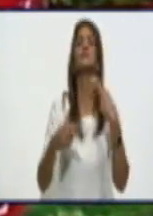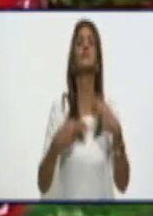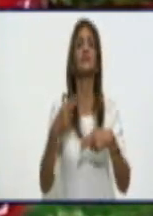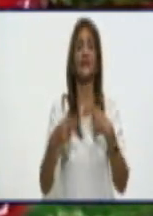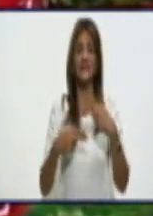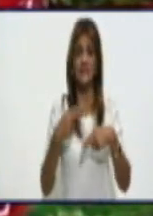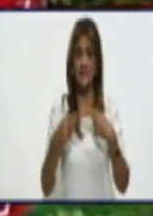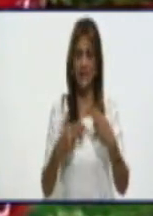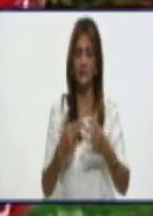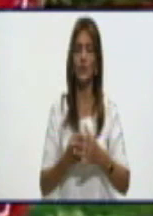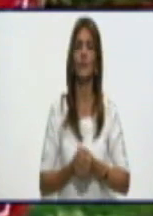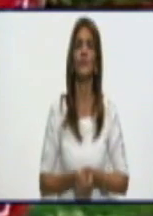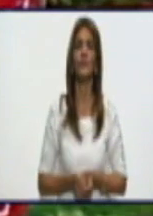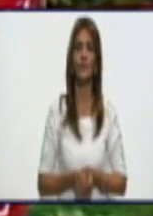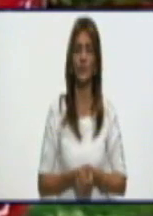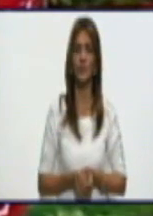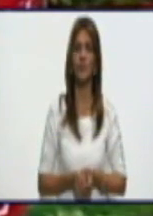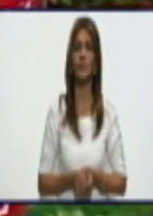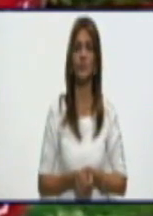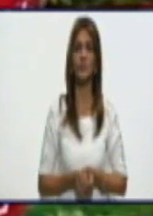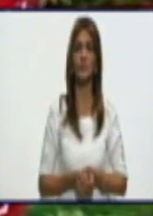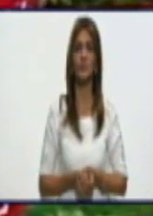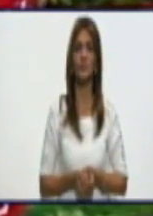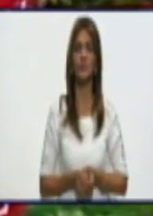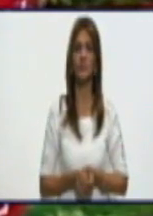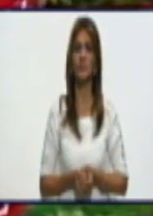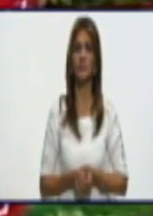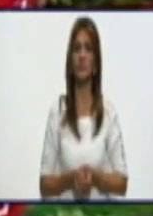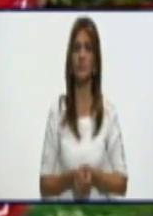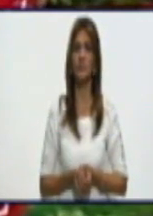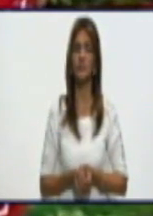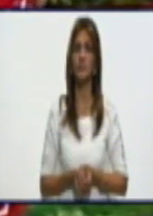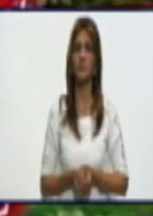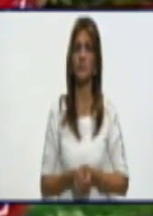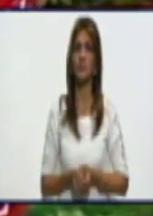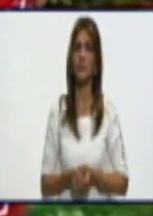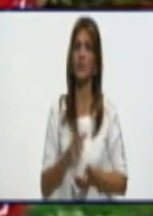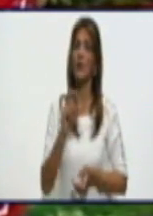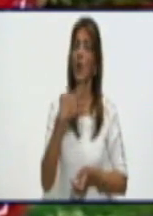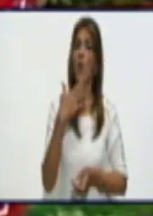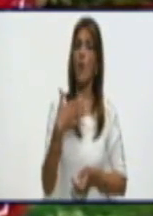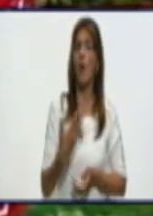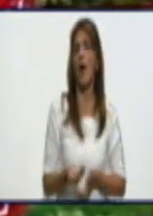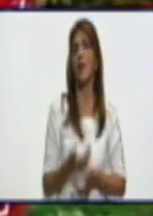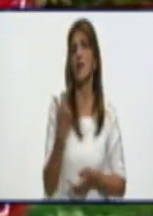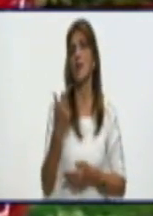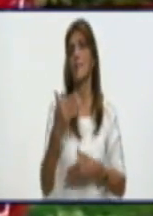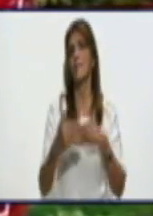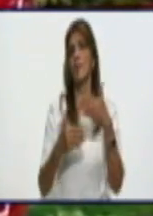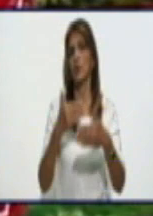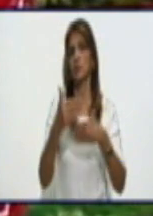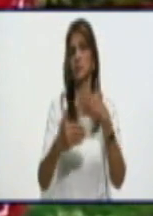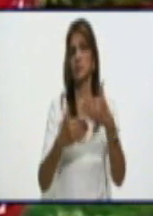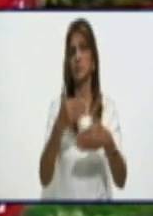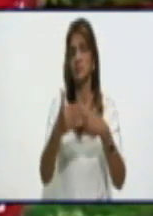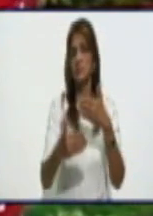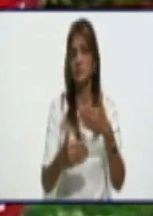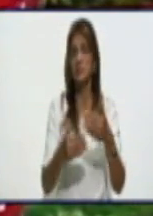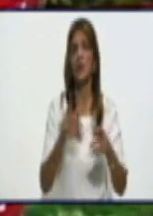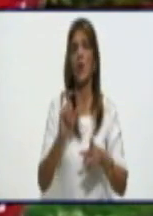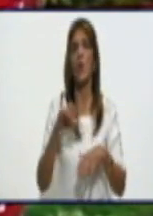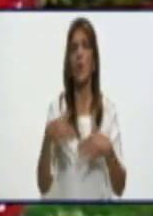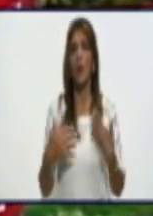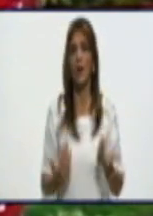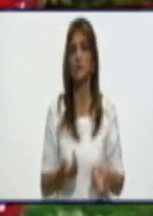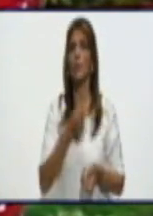intervención, es decir, la vacuna propiamente dicha. ¿Cuál es el proceder, el protocolo, cuando una